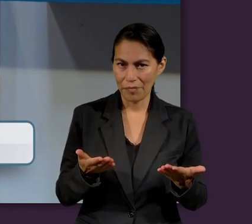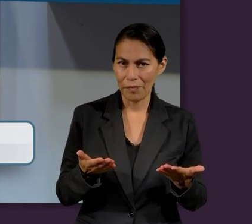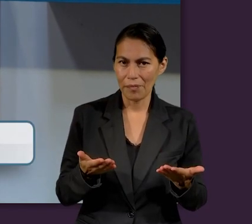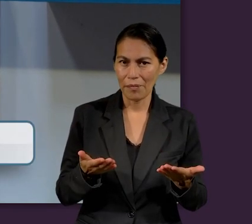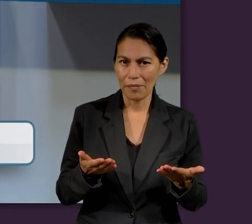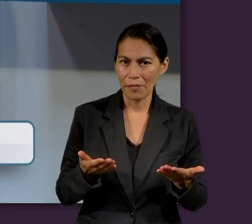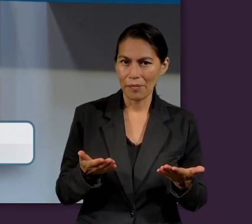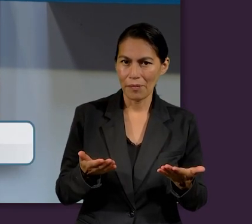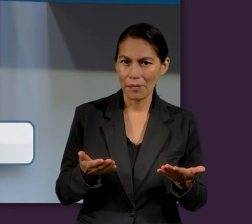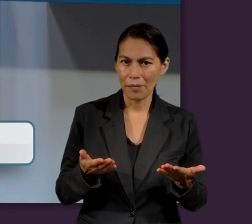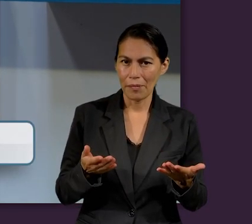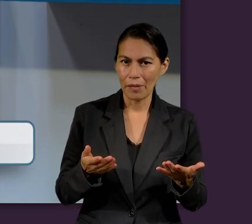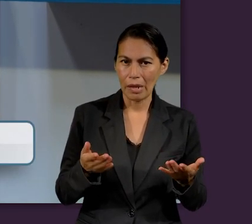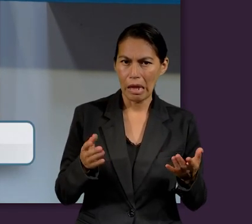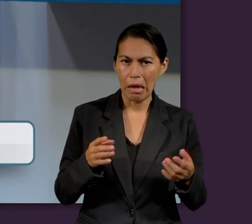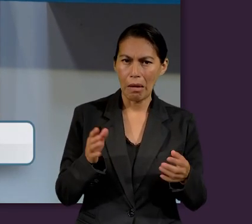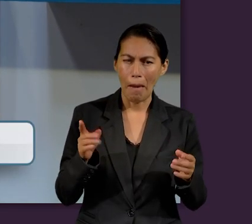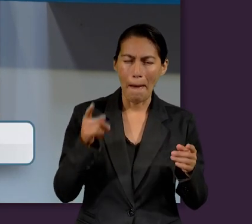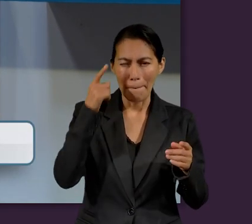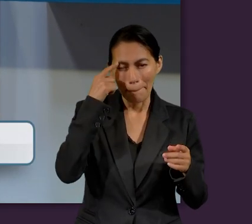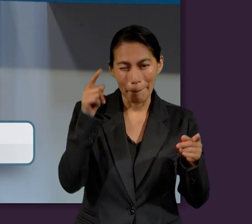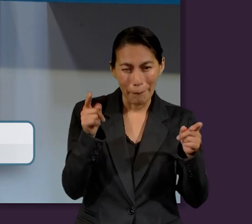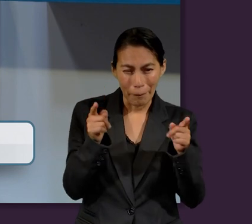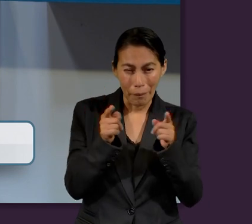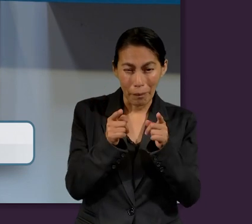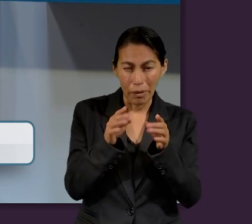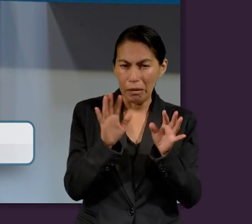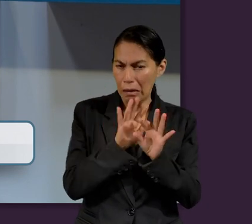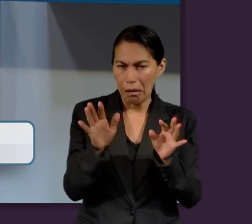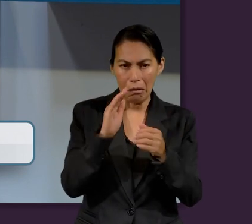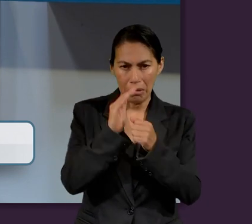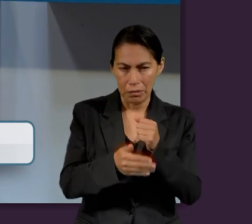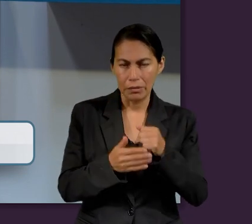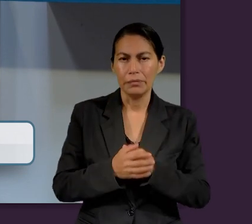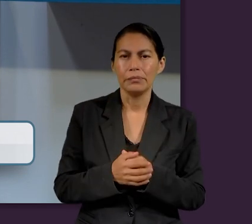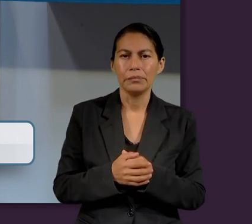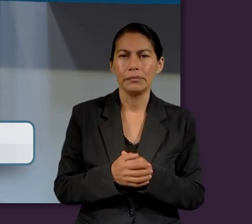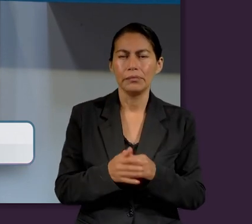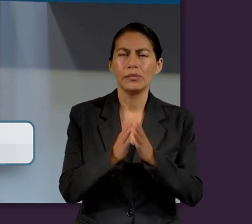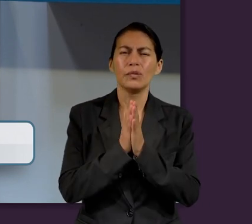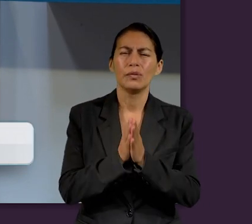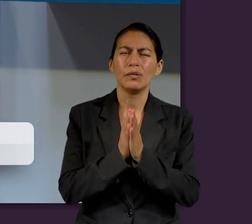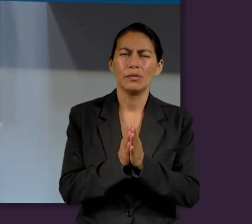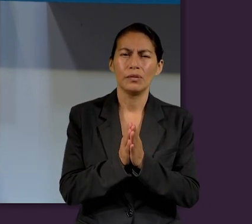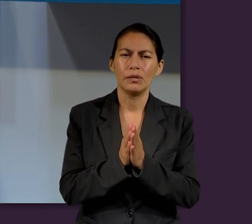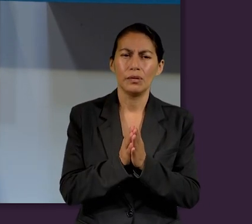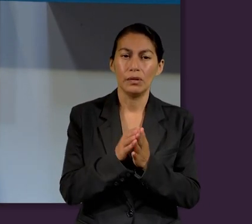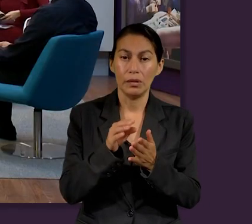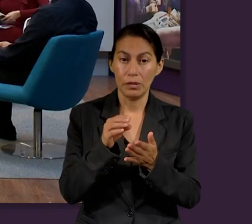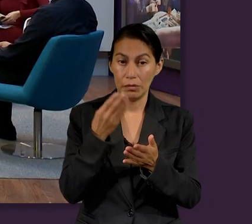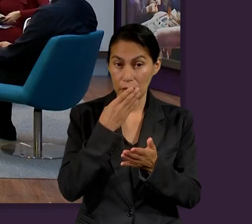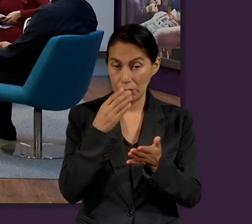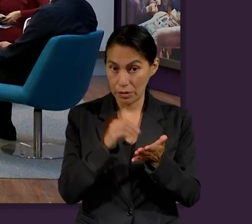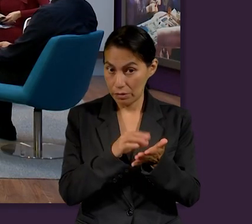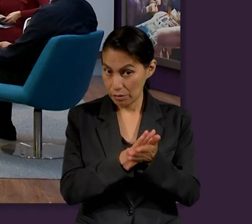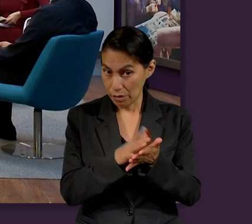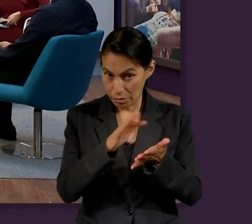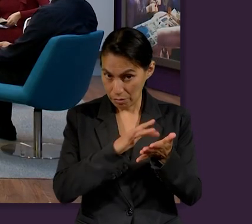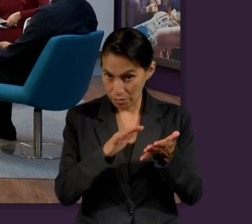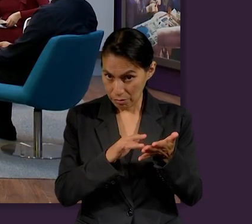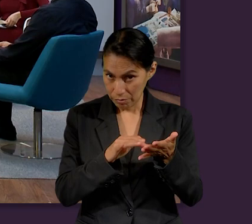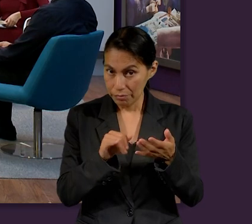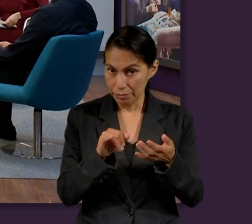cerrar lo que hemos dialogado esta tarde, quisieras leer la cita, por favor.